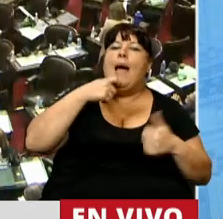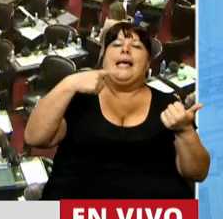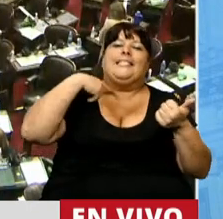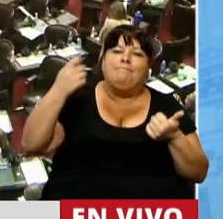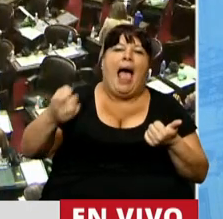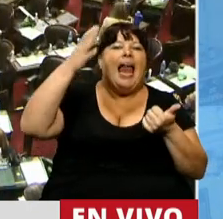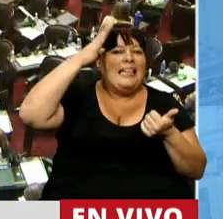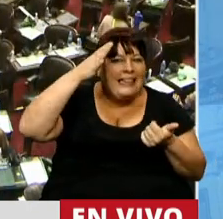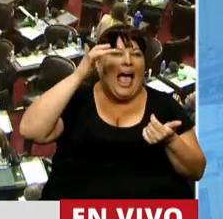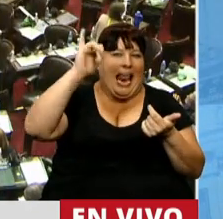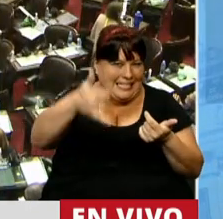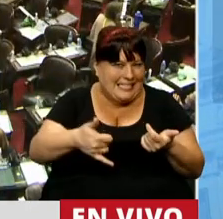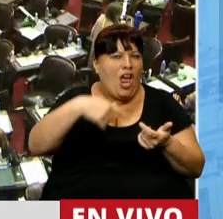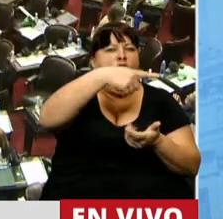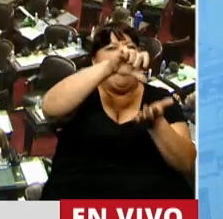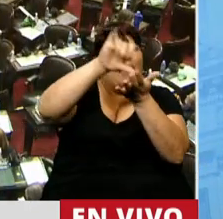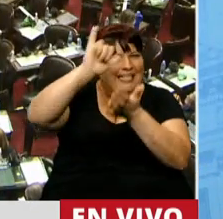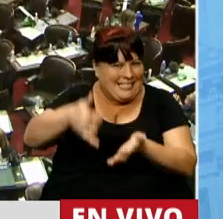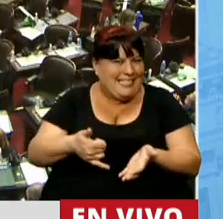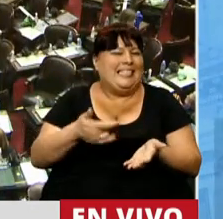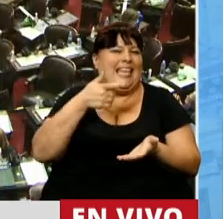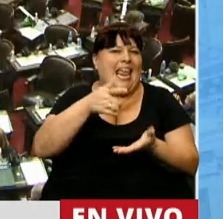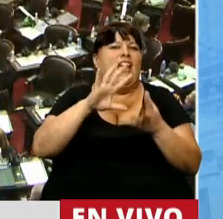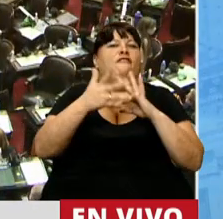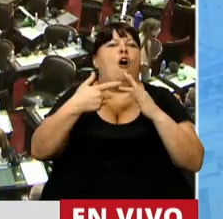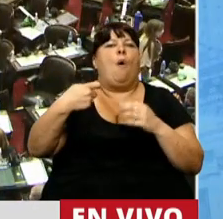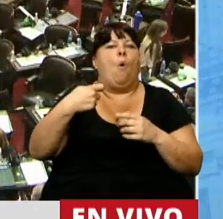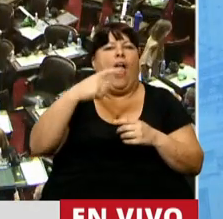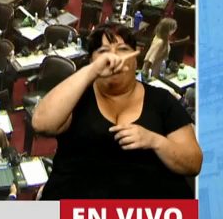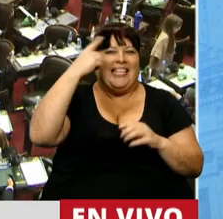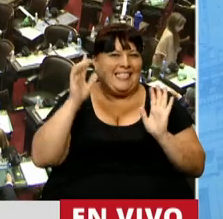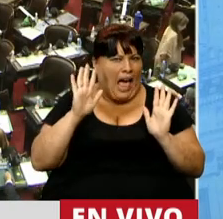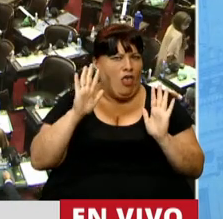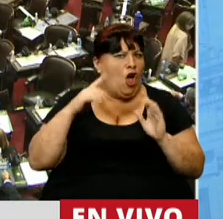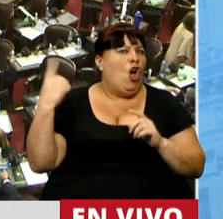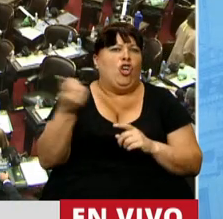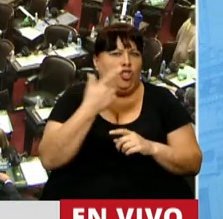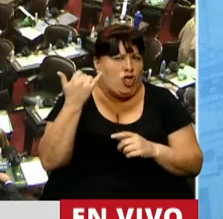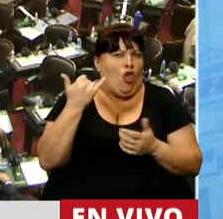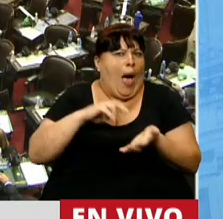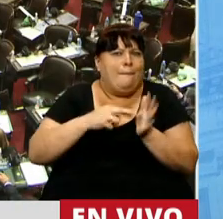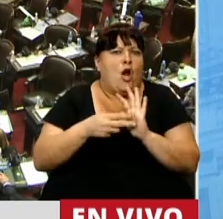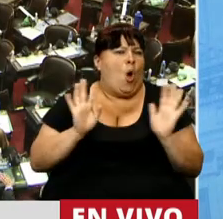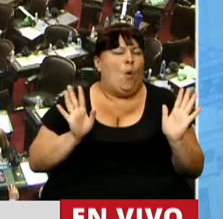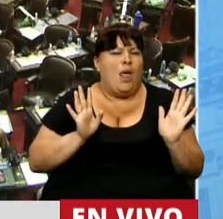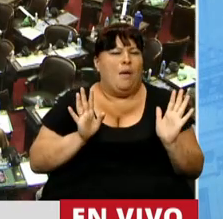España, Italia, y otros países que son sistemas estatales, todos están con una crisis